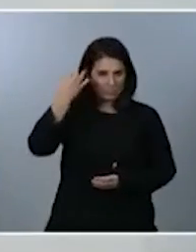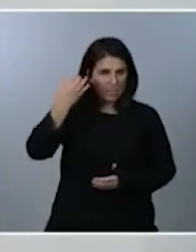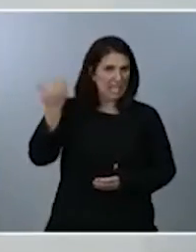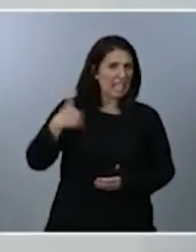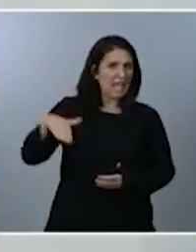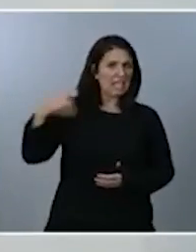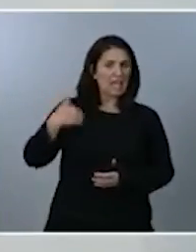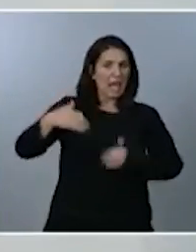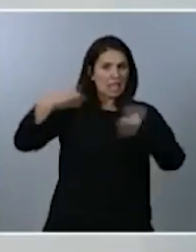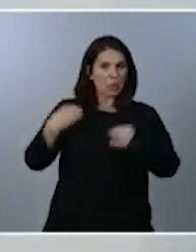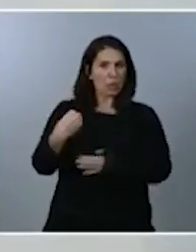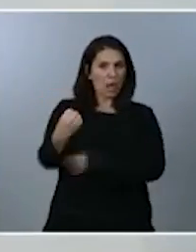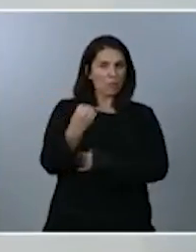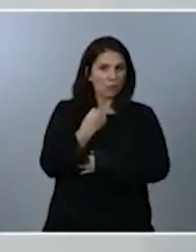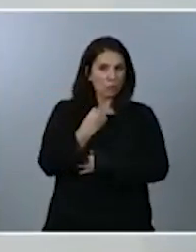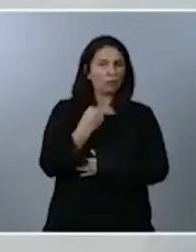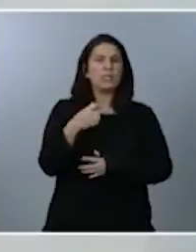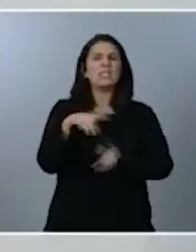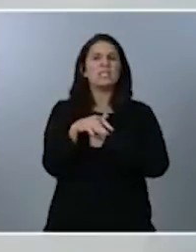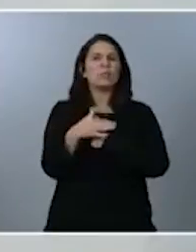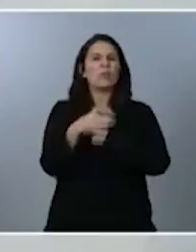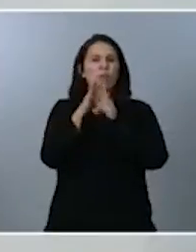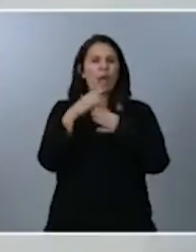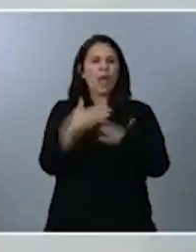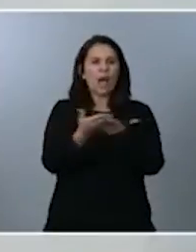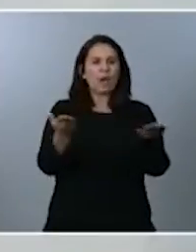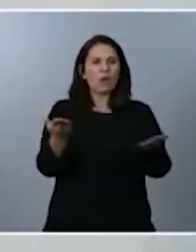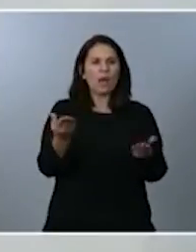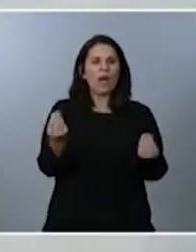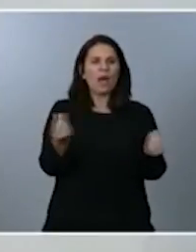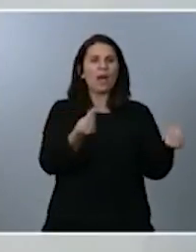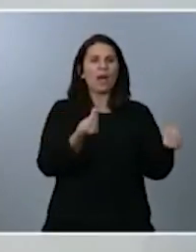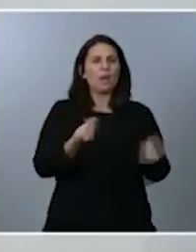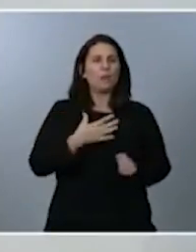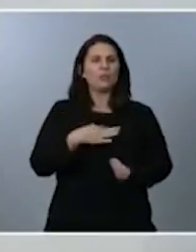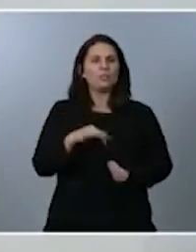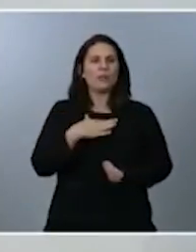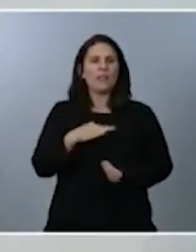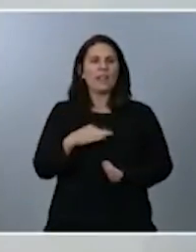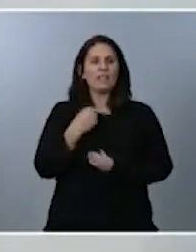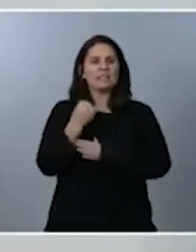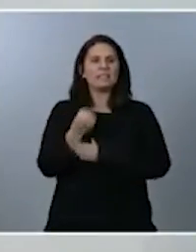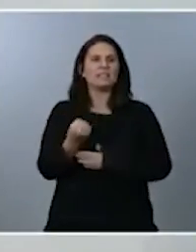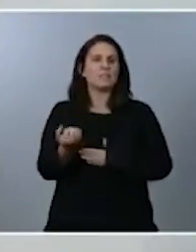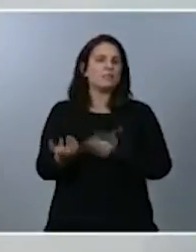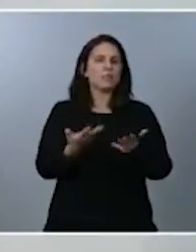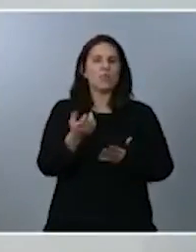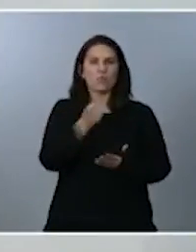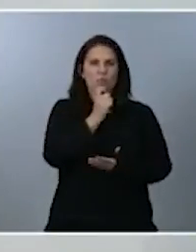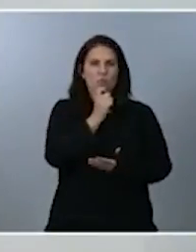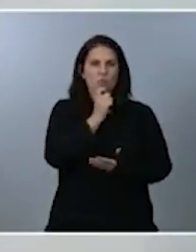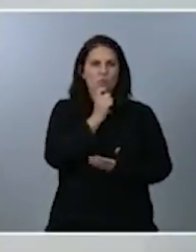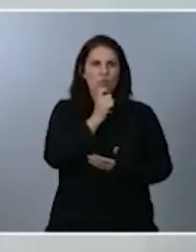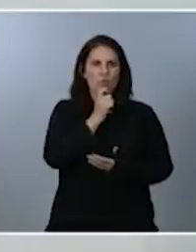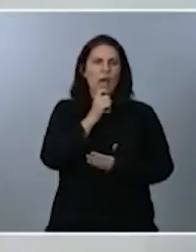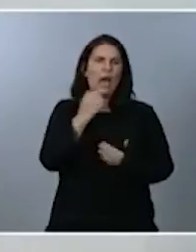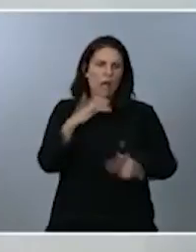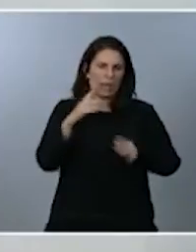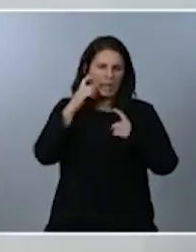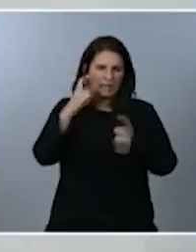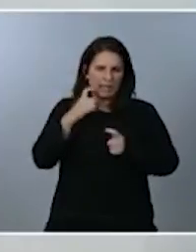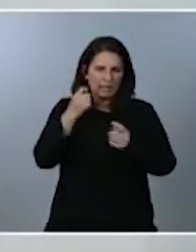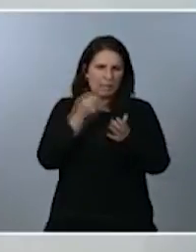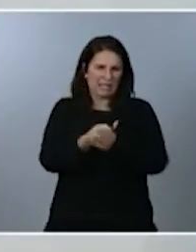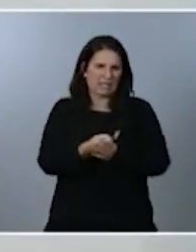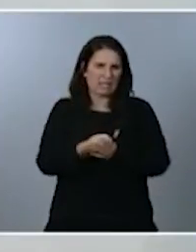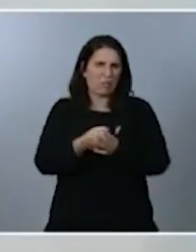apoyos o en qué situación está el sondeo de posibles respaldos más allá de que vayan a intentar el máximo consenso posible